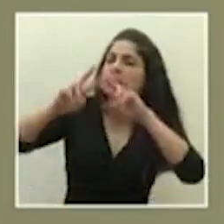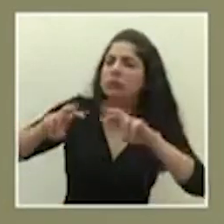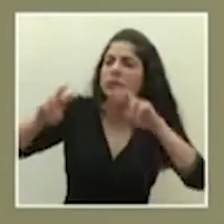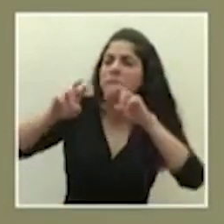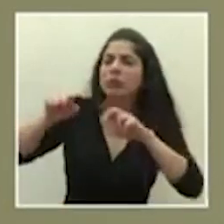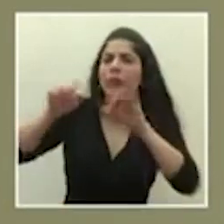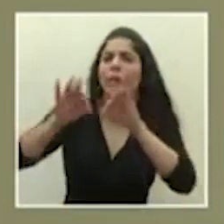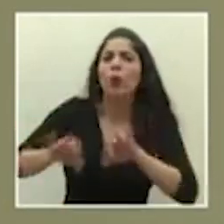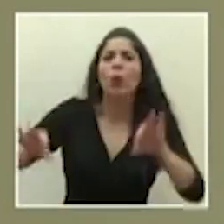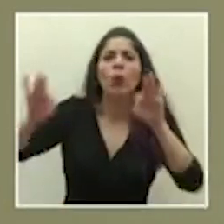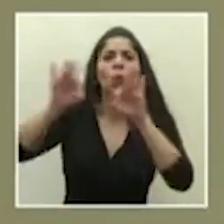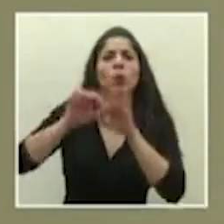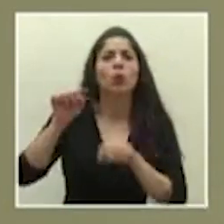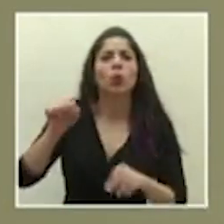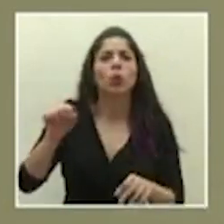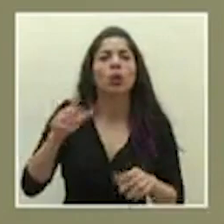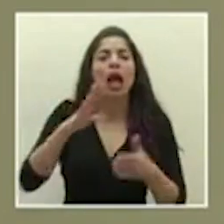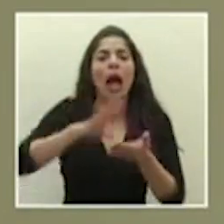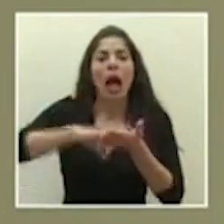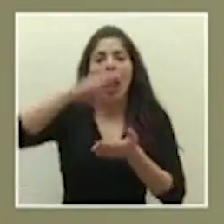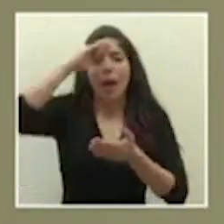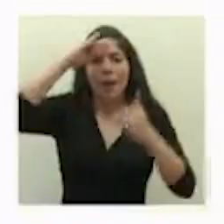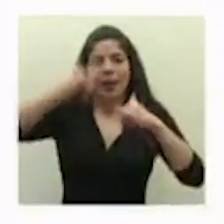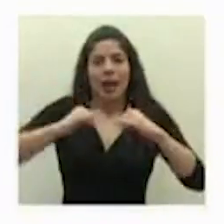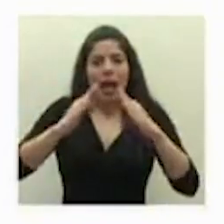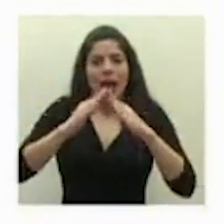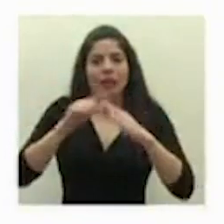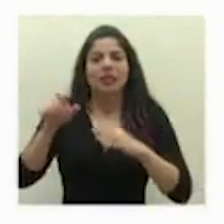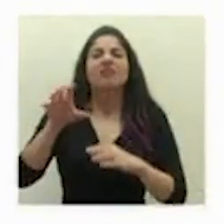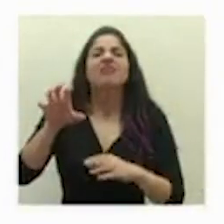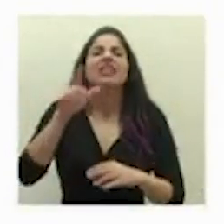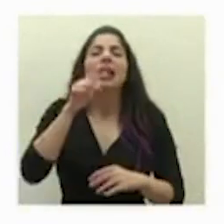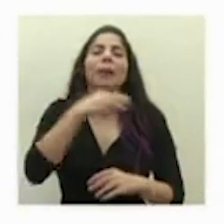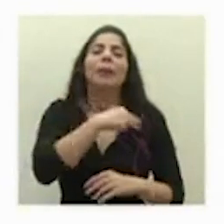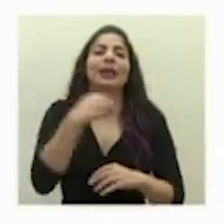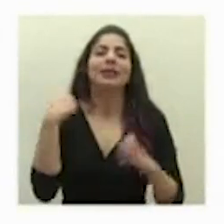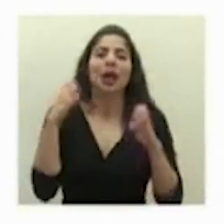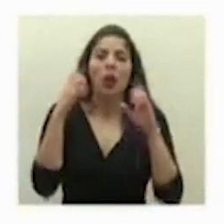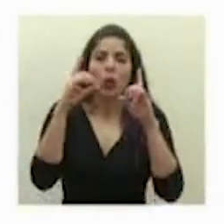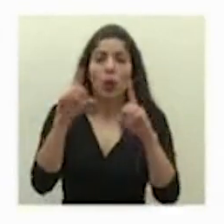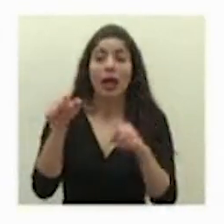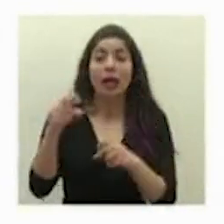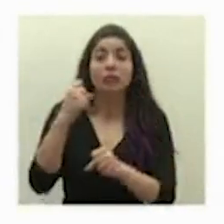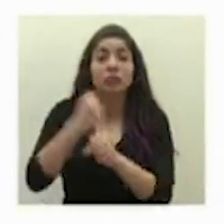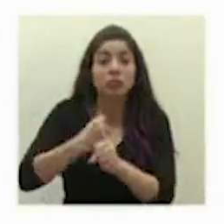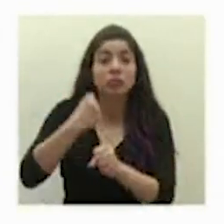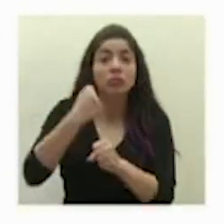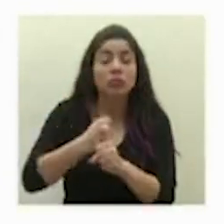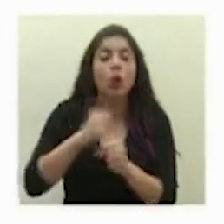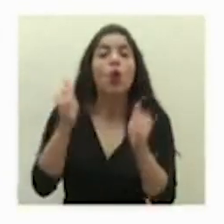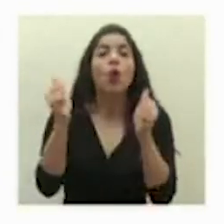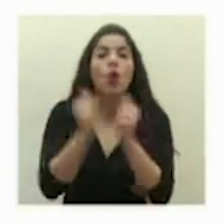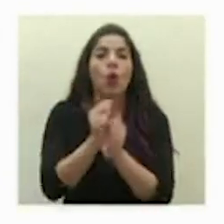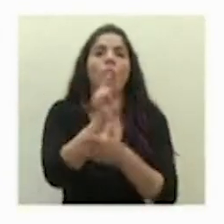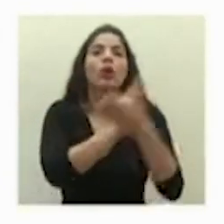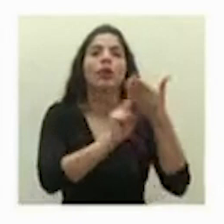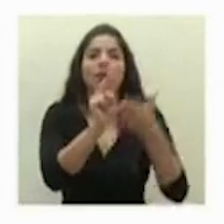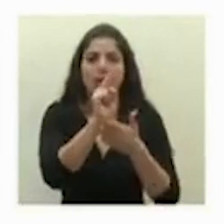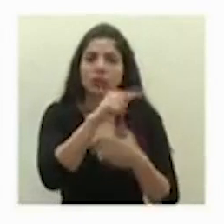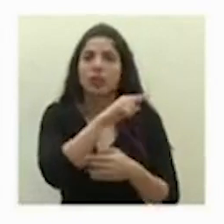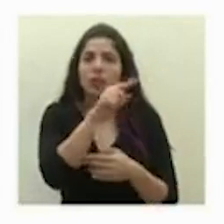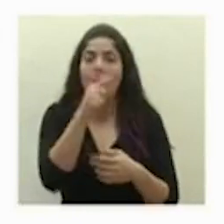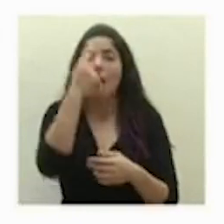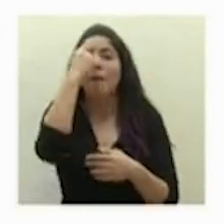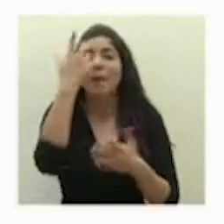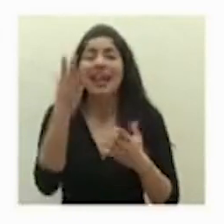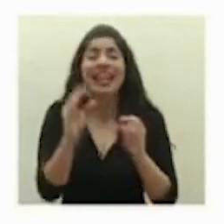importante es Aprendo en Casa del Ministerio de Educación Pública labor que hemos hecho también con las universidades para